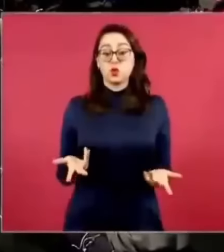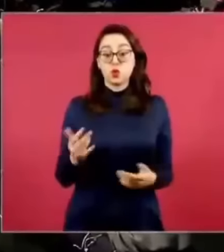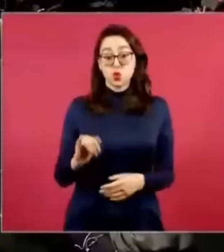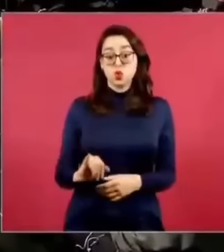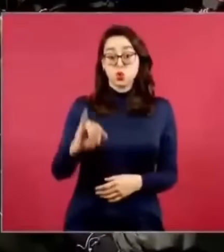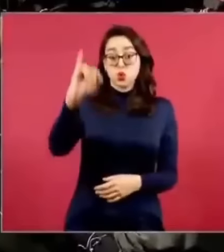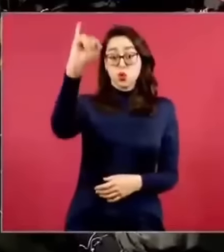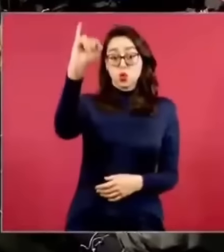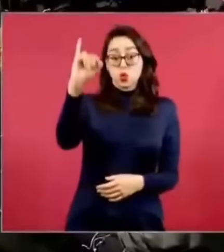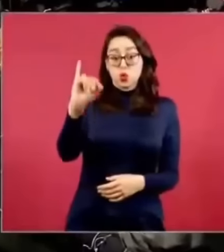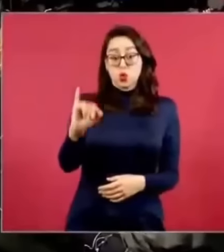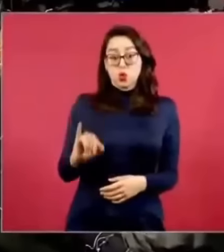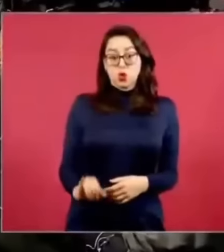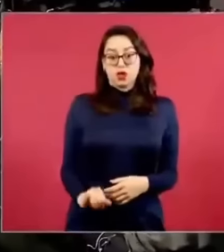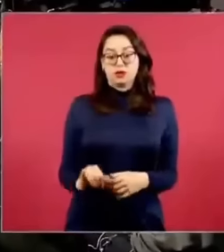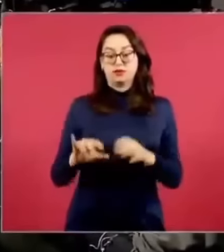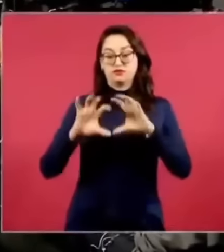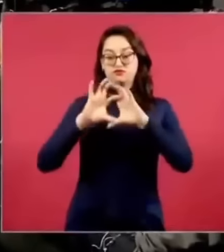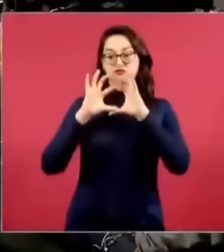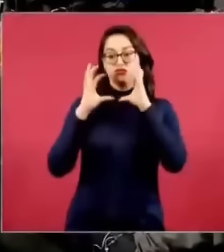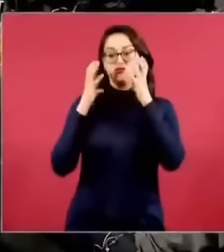cómo amanecimos hoy.